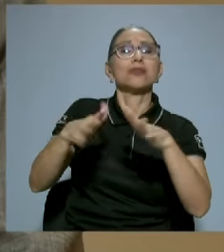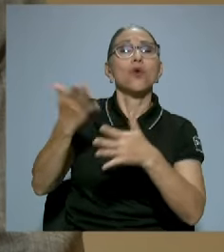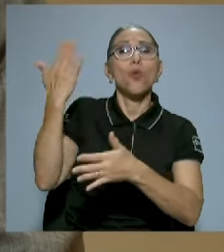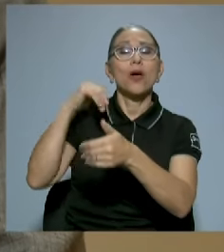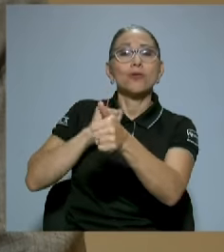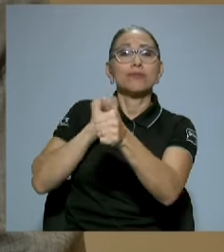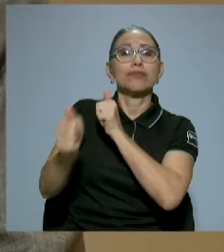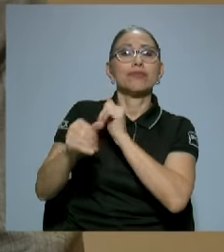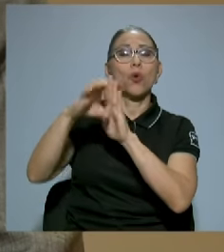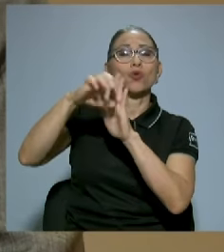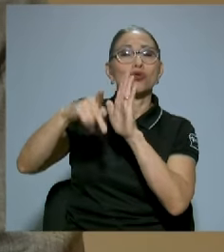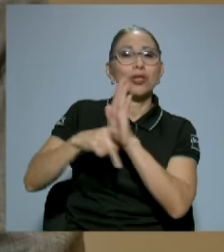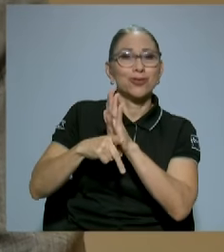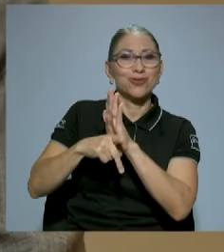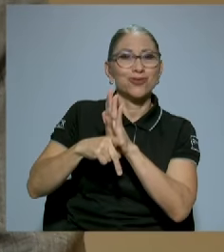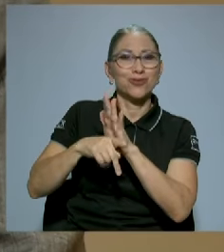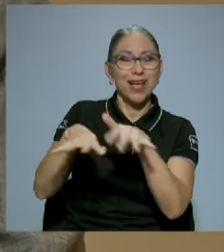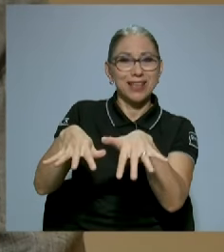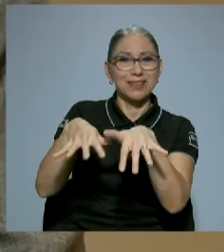constituyente.